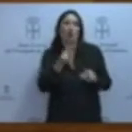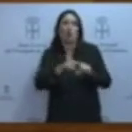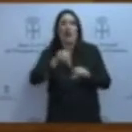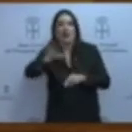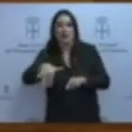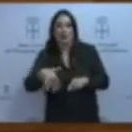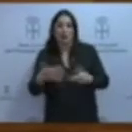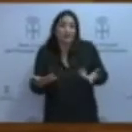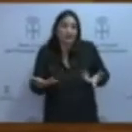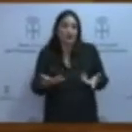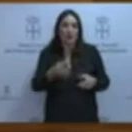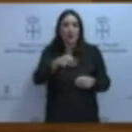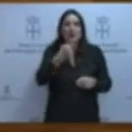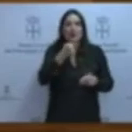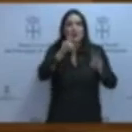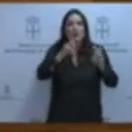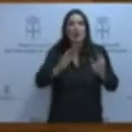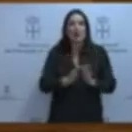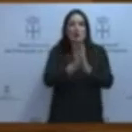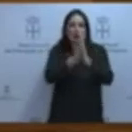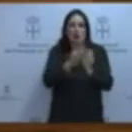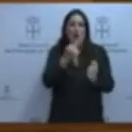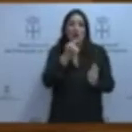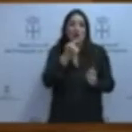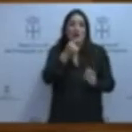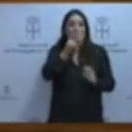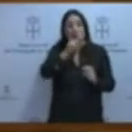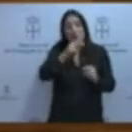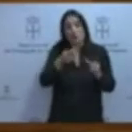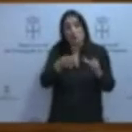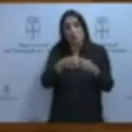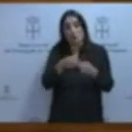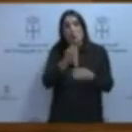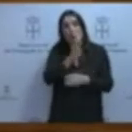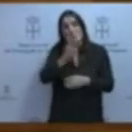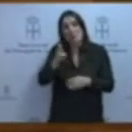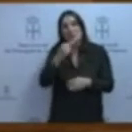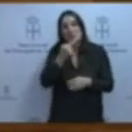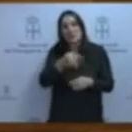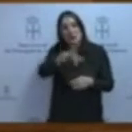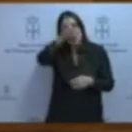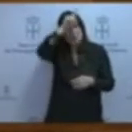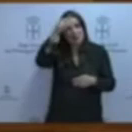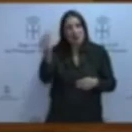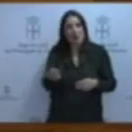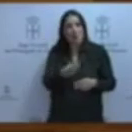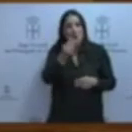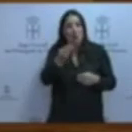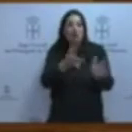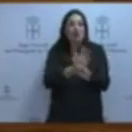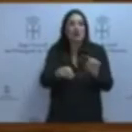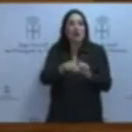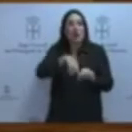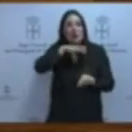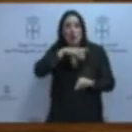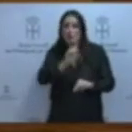Va a ser verdad eso que dice el portavoz del Partido Popular de que arrepentidos los quiere el señor. Y no estoy hablando de Rita Barberá, precisamente, tampoco de Bárcenas,